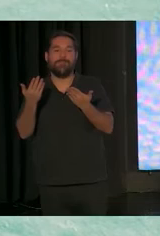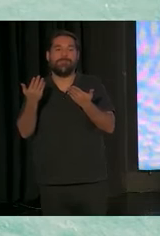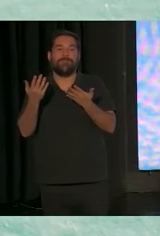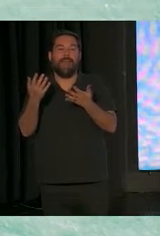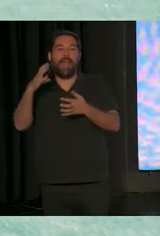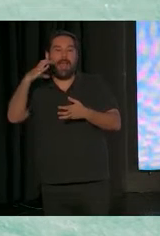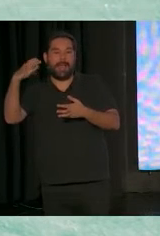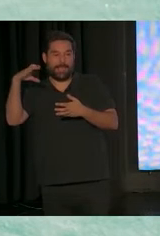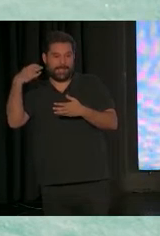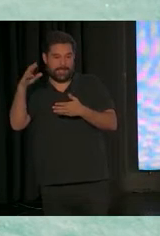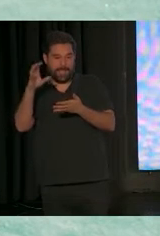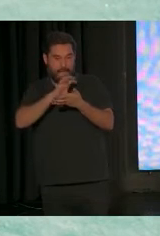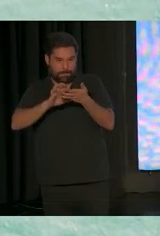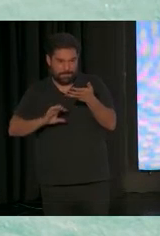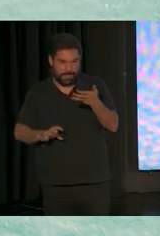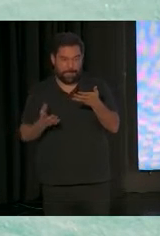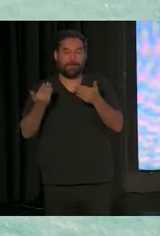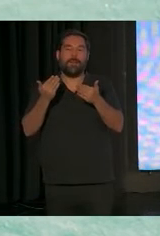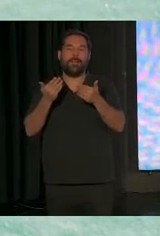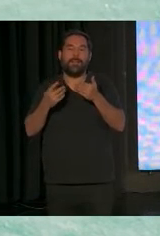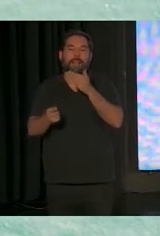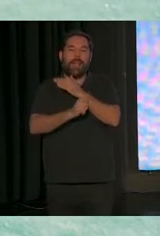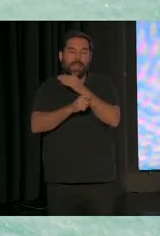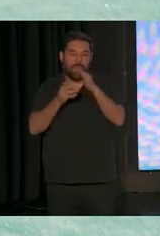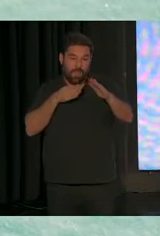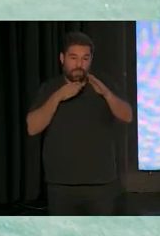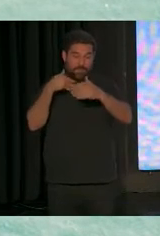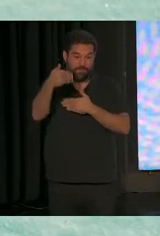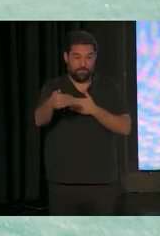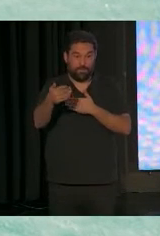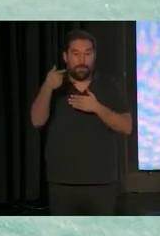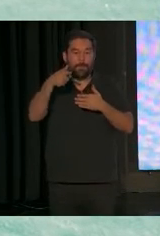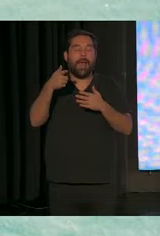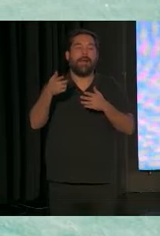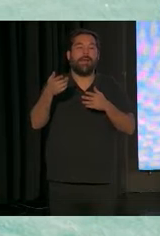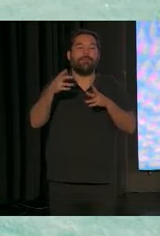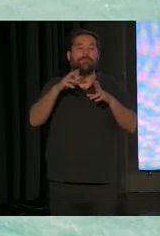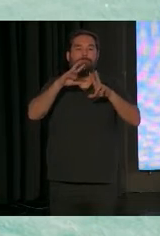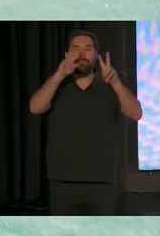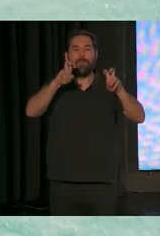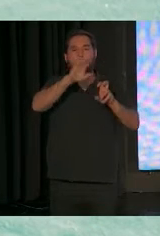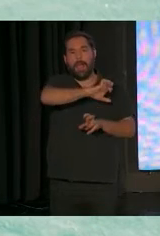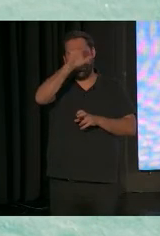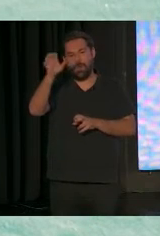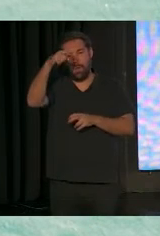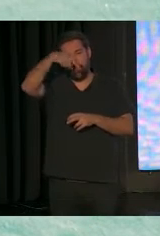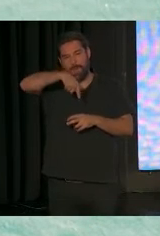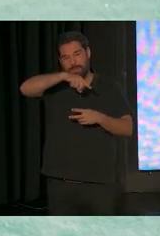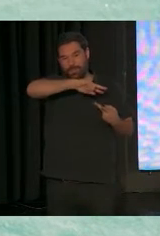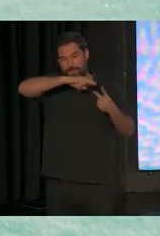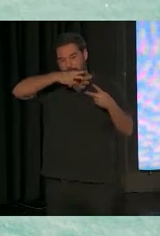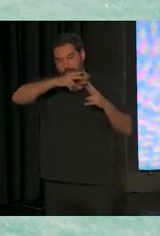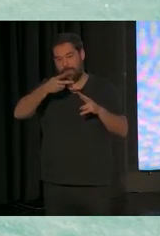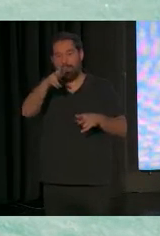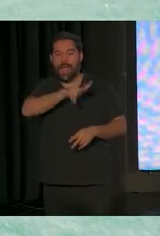los retos de futuro. Si me voy más a nivel internacional, saben que a nivel europeo esto que también está traducido al castellano por